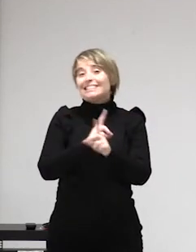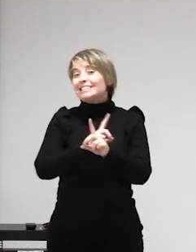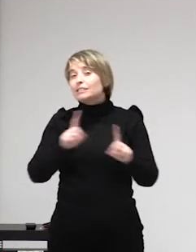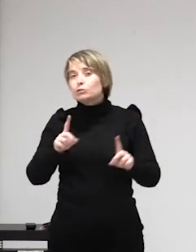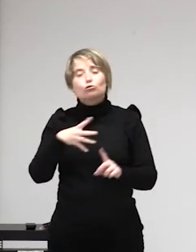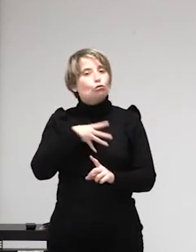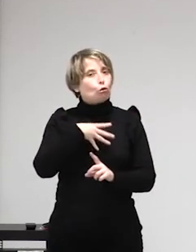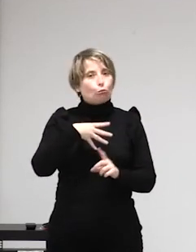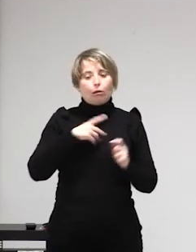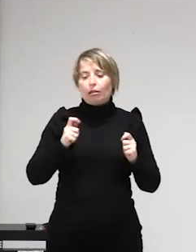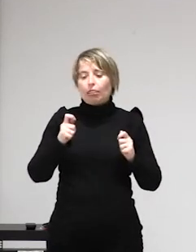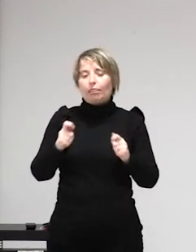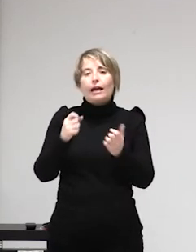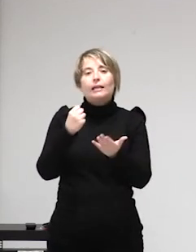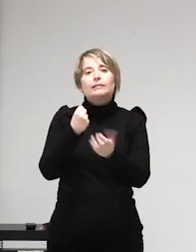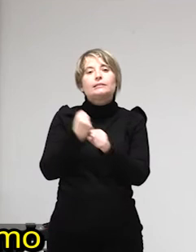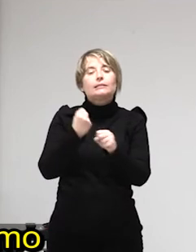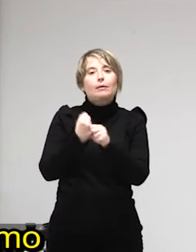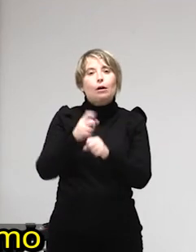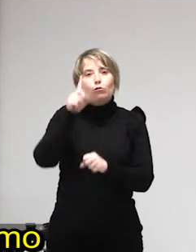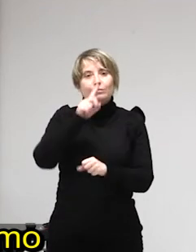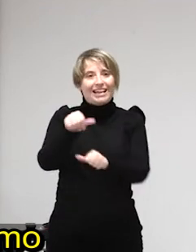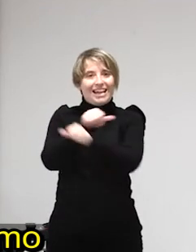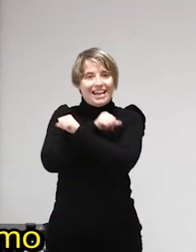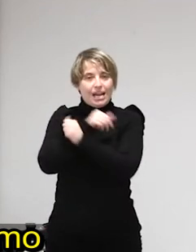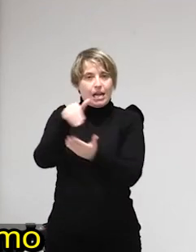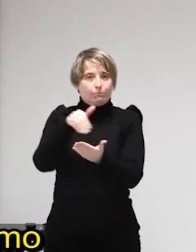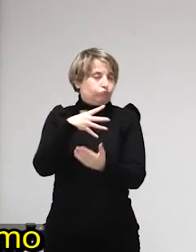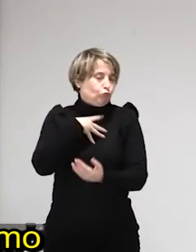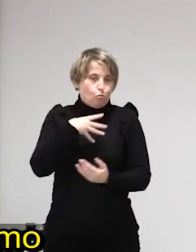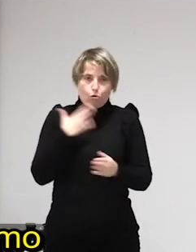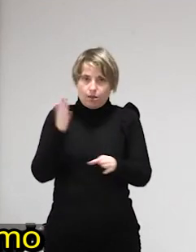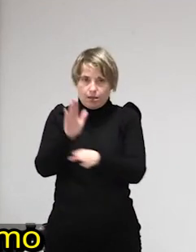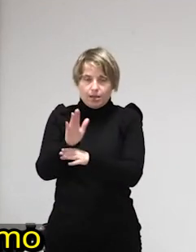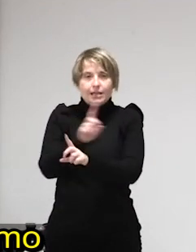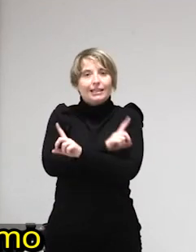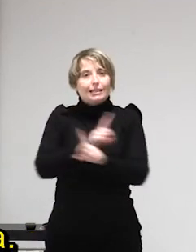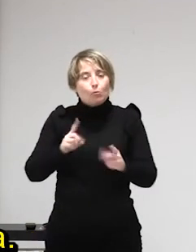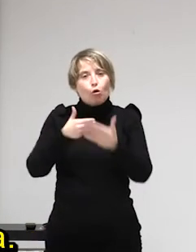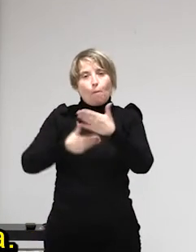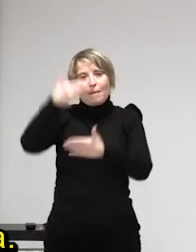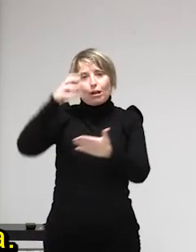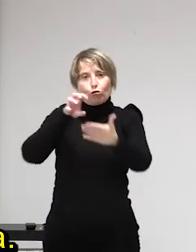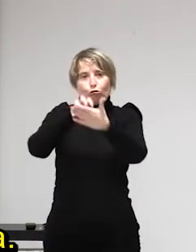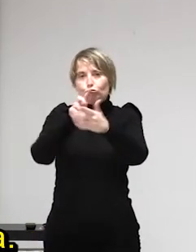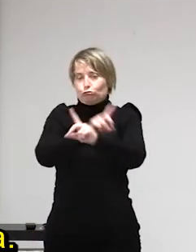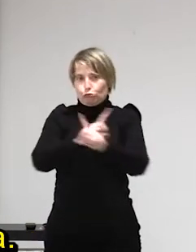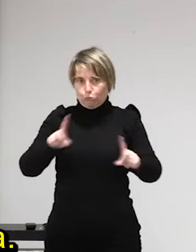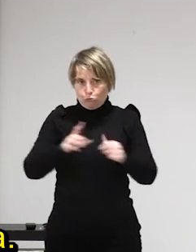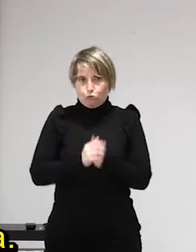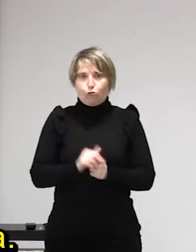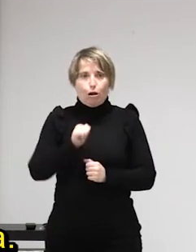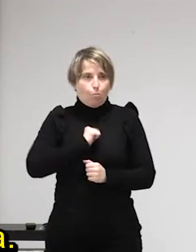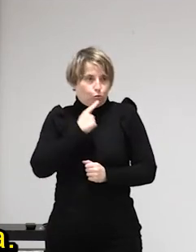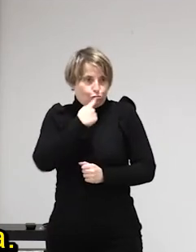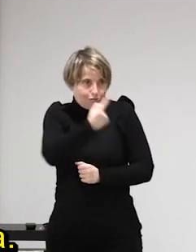abolir la prostitución Carol defienden que regularla hace que se incremente el proxenetismo y la propia prostitución con